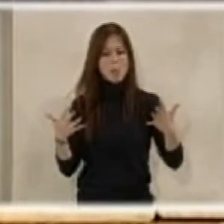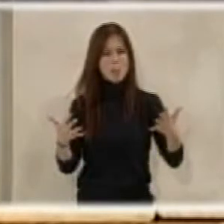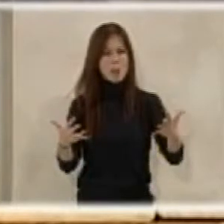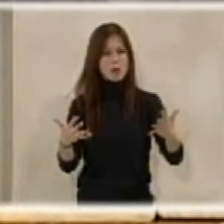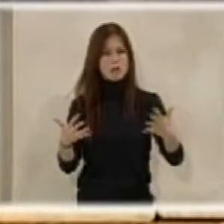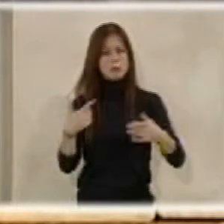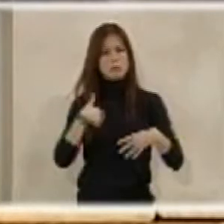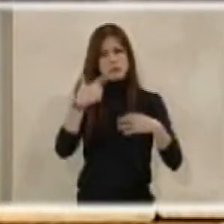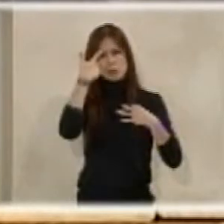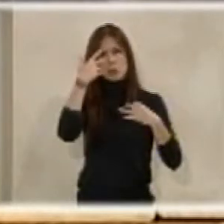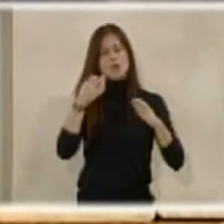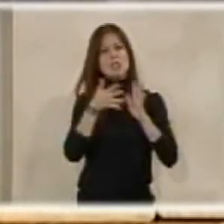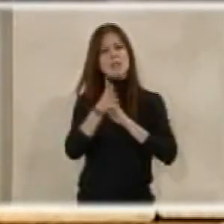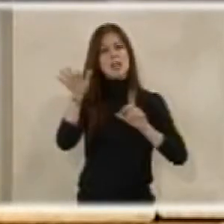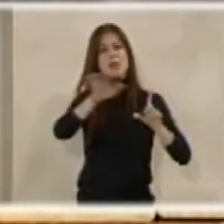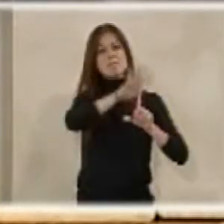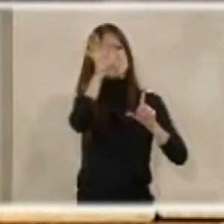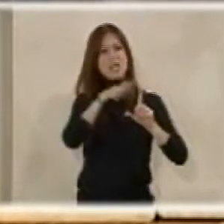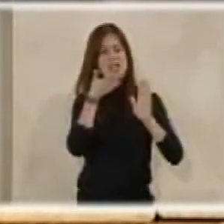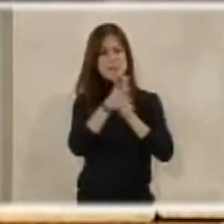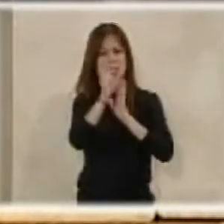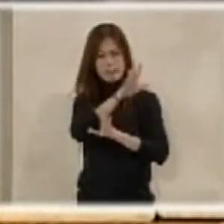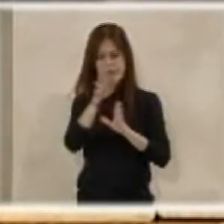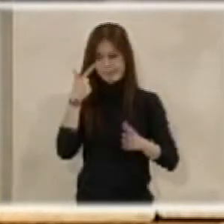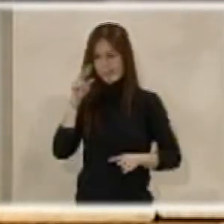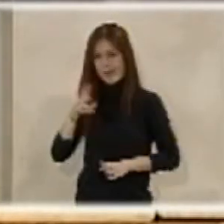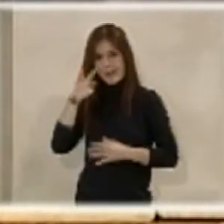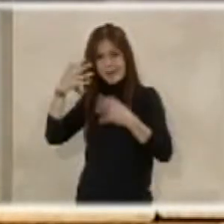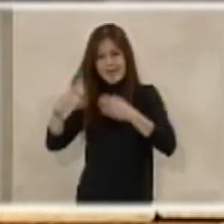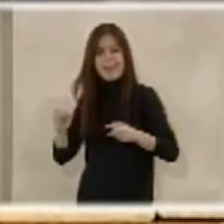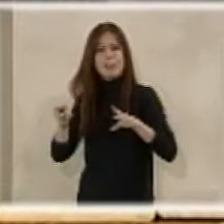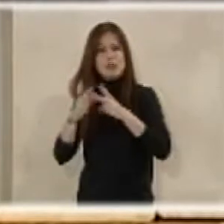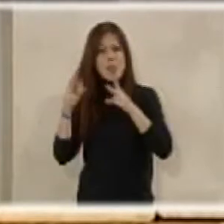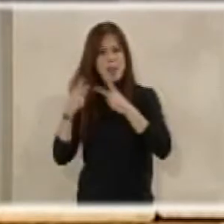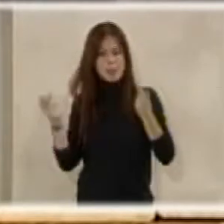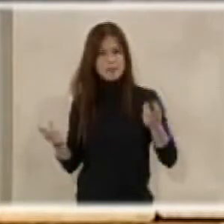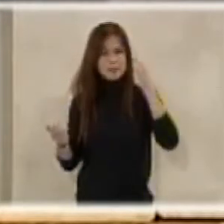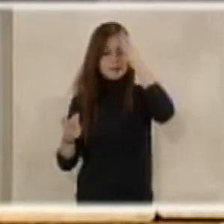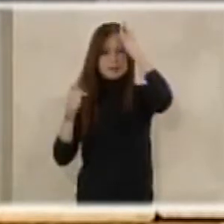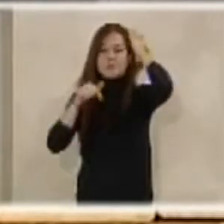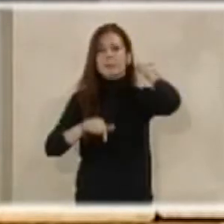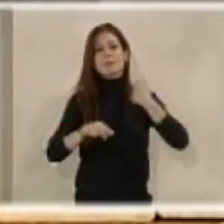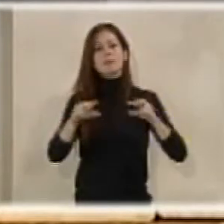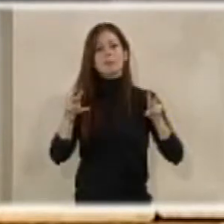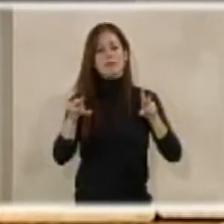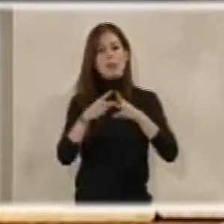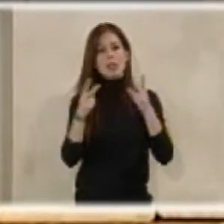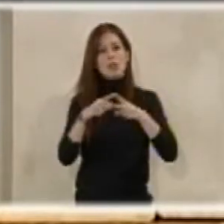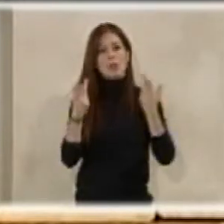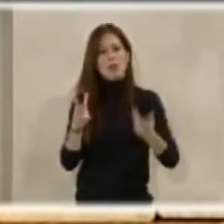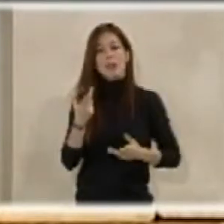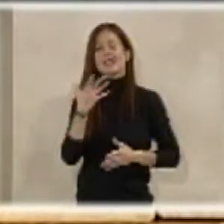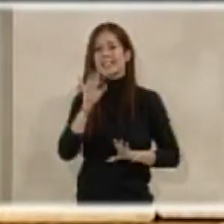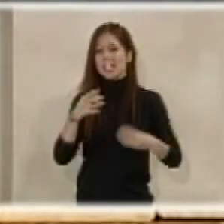es que yo creo que eso es una imagen que resume la realidad de nuestra sociedad. Vivimos en una sociedad donde